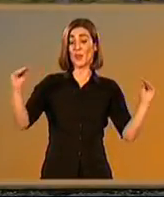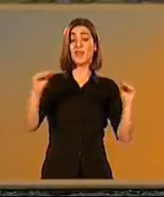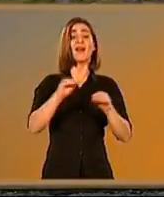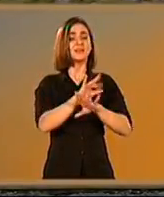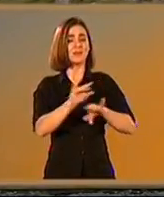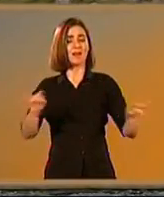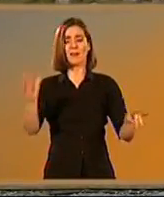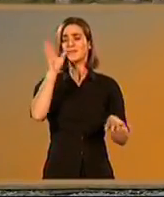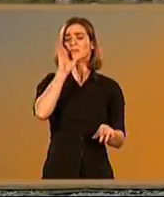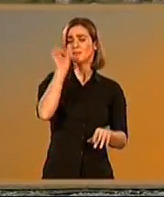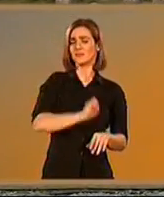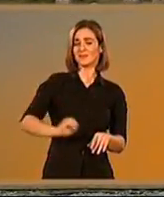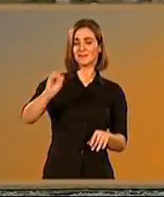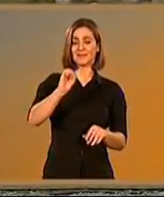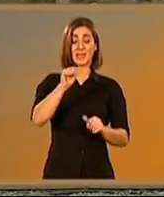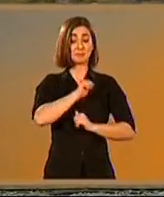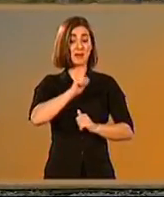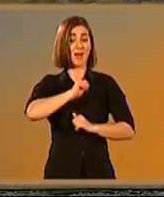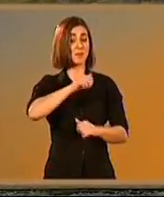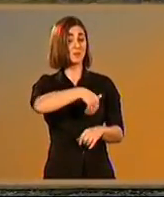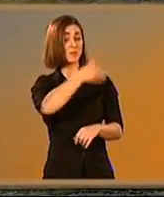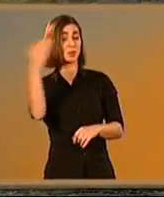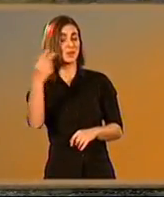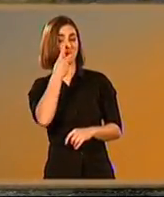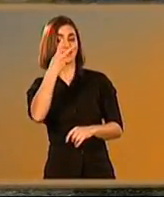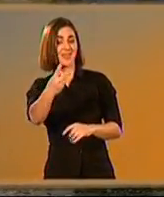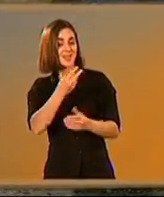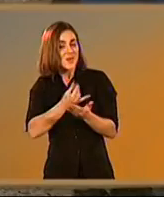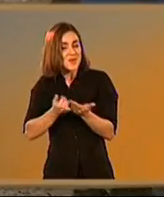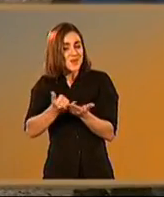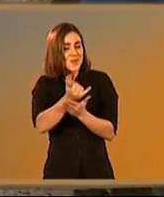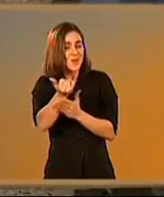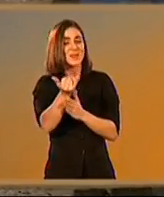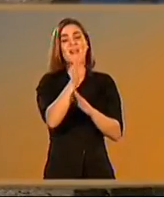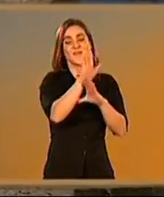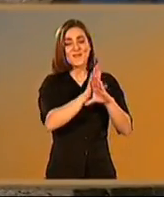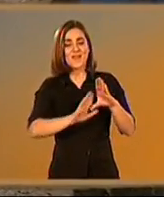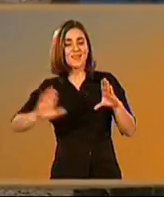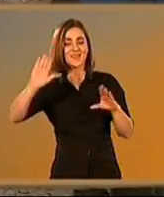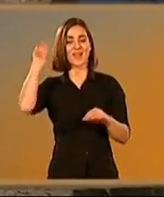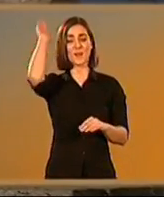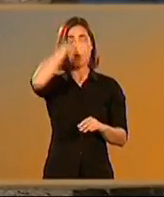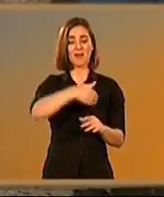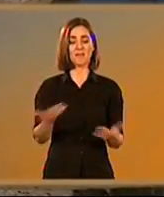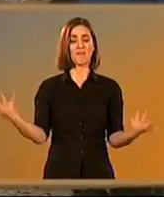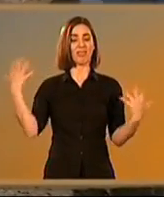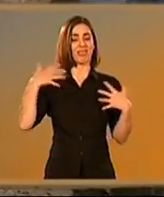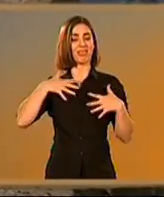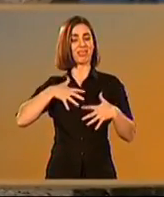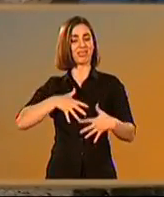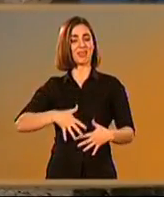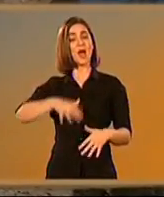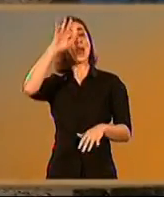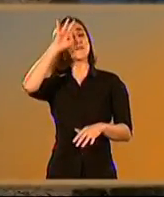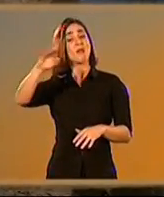viajero la riqueza y la belleza de su patrimonio romano, sorprenderlo con el poder y la fuerza que tuvo uno de los más grandes